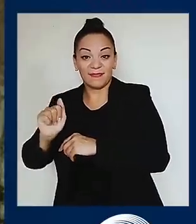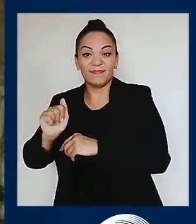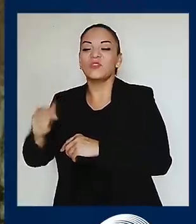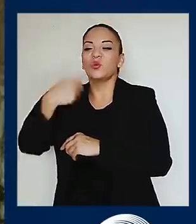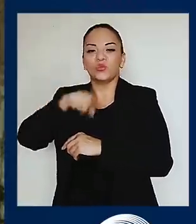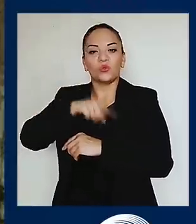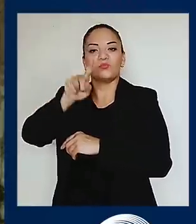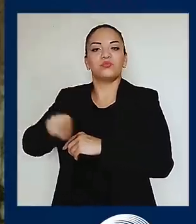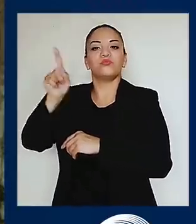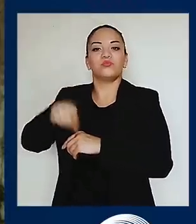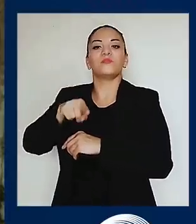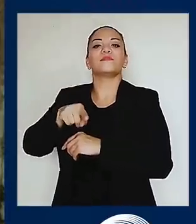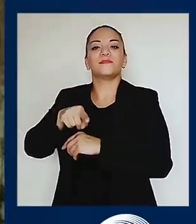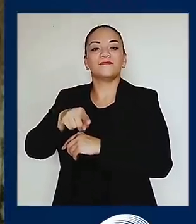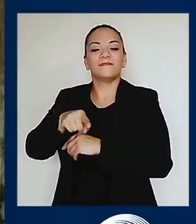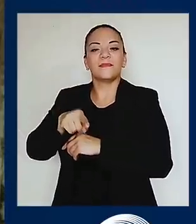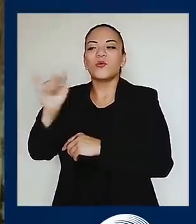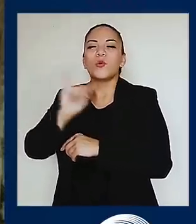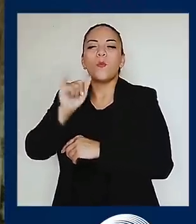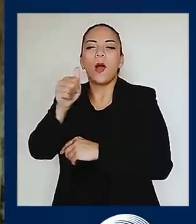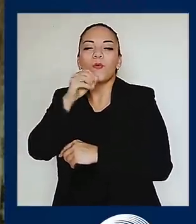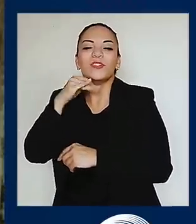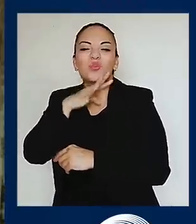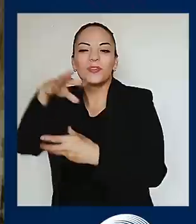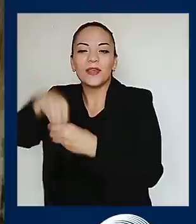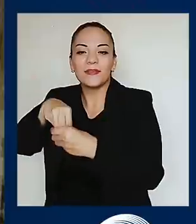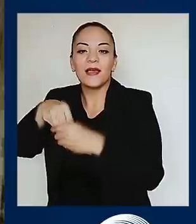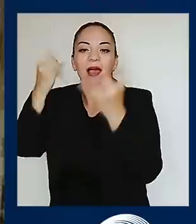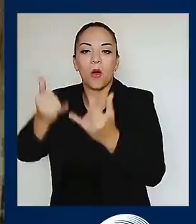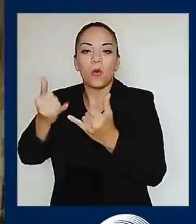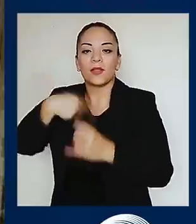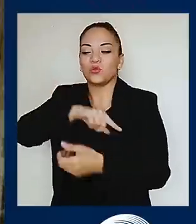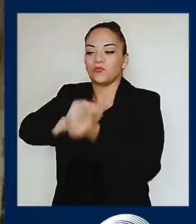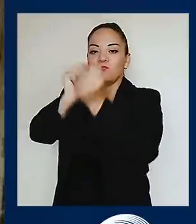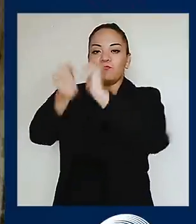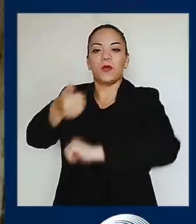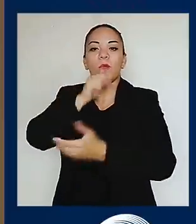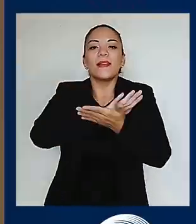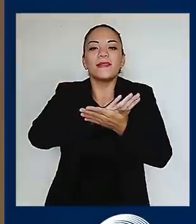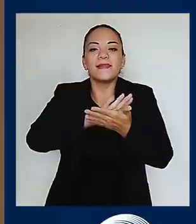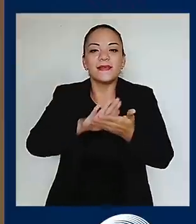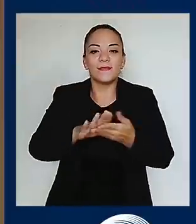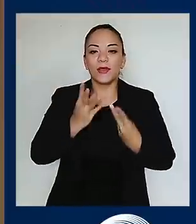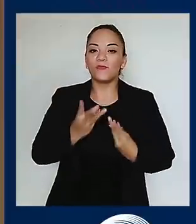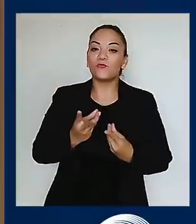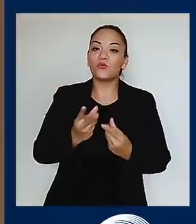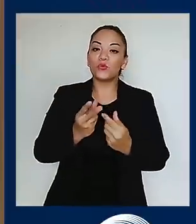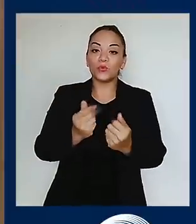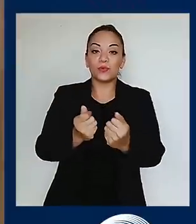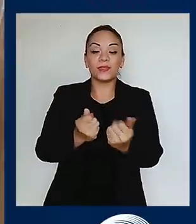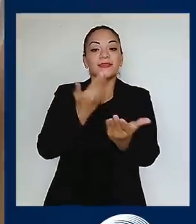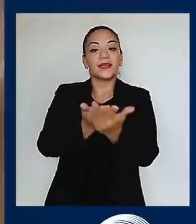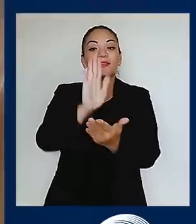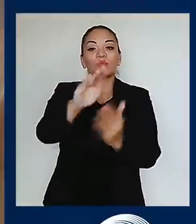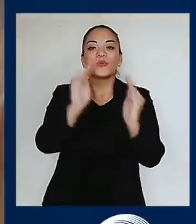AIA para lograr que el agua limpia fluya a su casa, a su negocio y que lleve